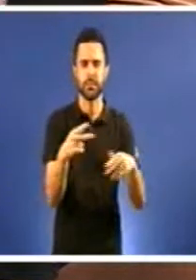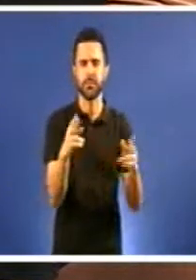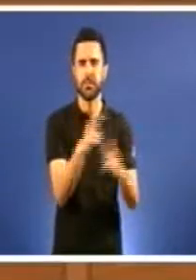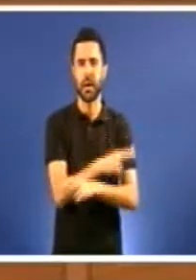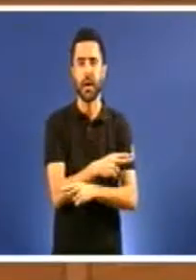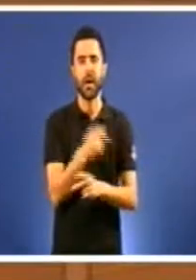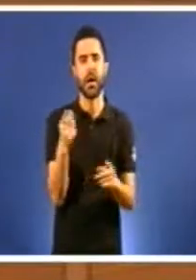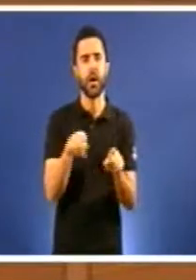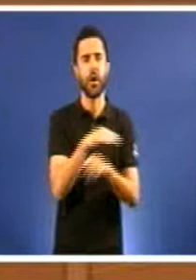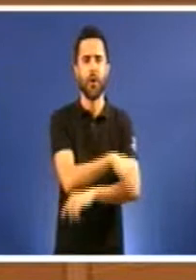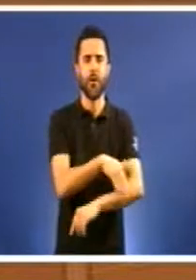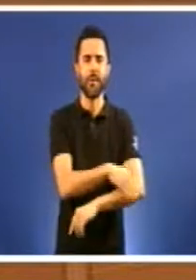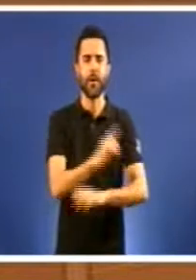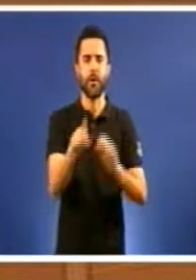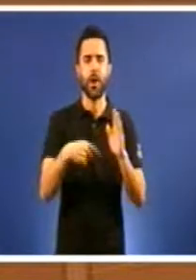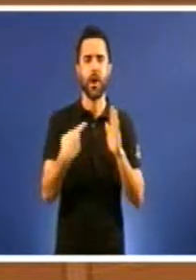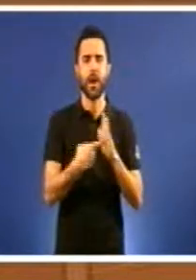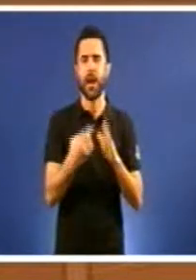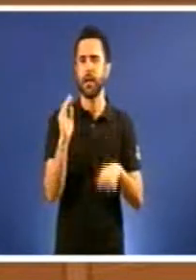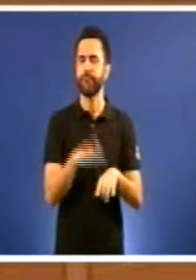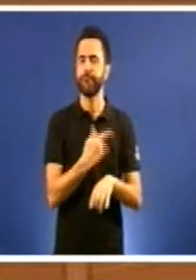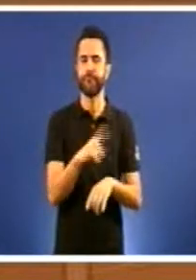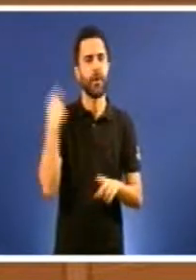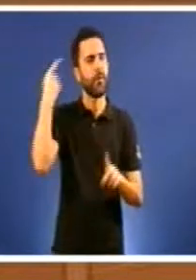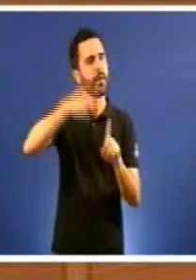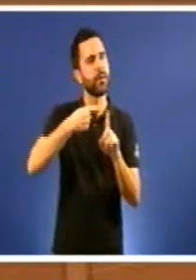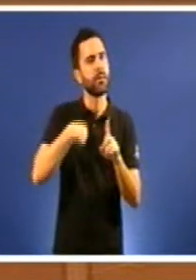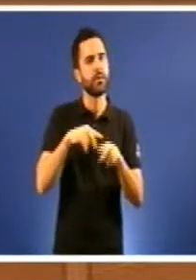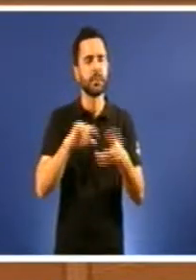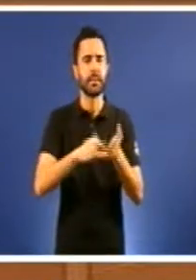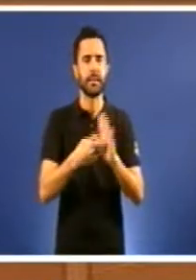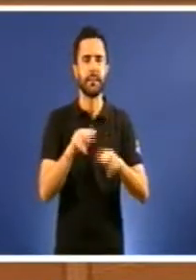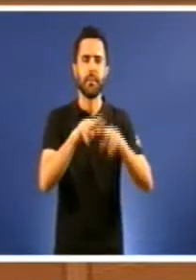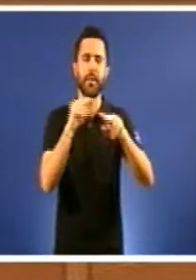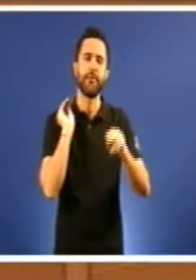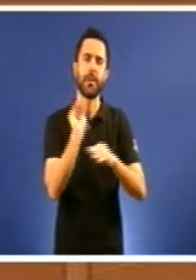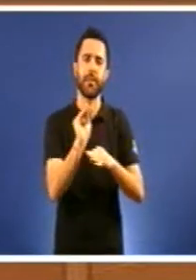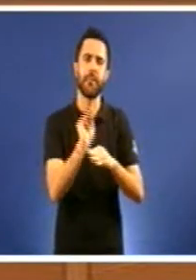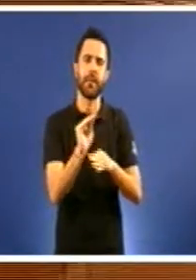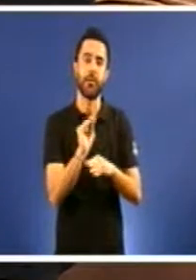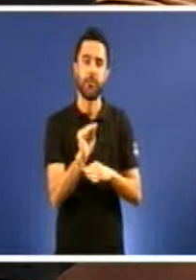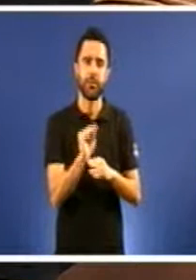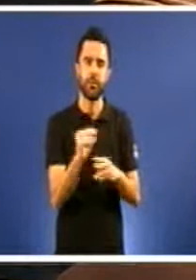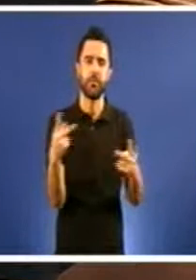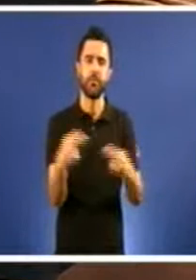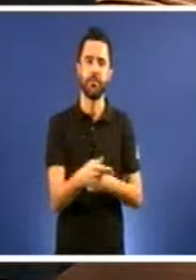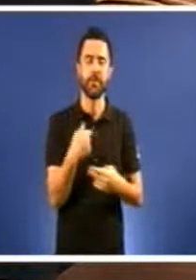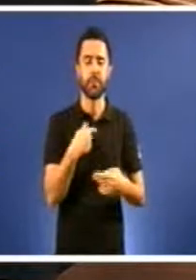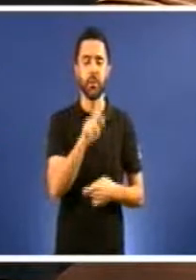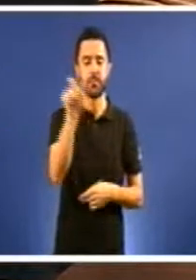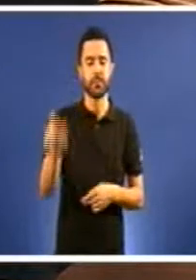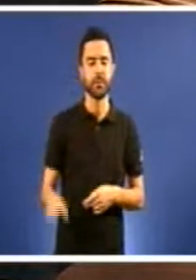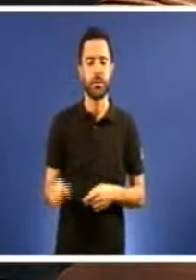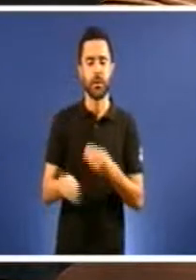cumplir a lei para revisar o sistema de financiamento, señor Feijó, ca súa complicidade, porque vostede non fixo nada